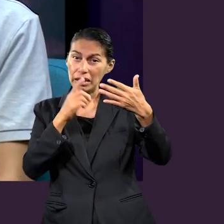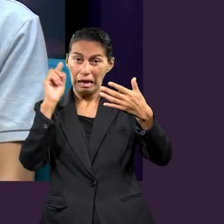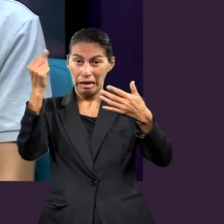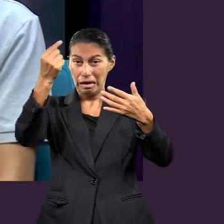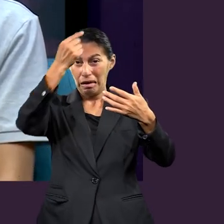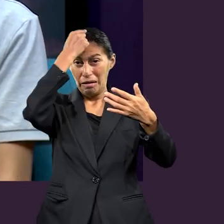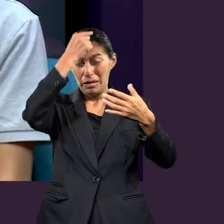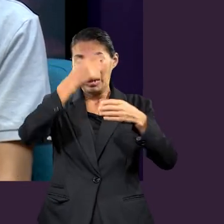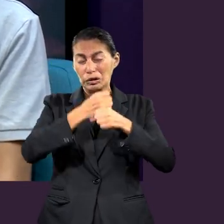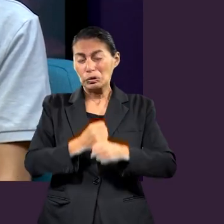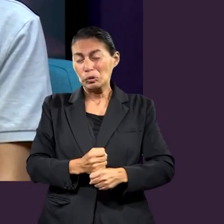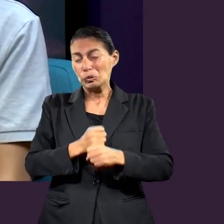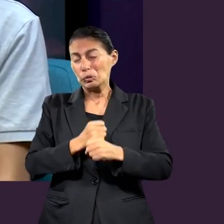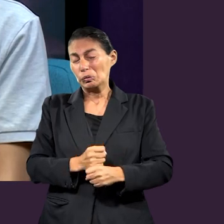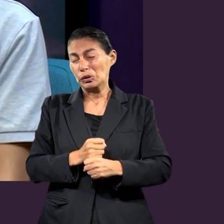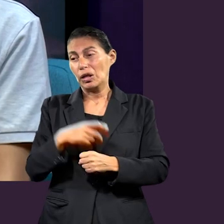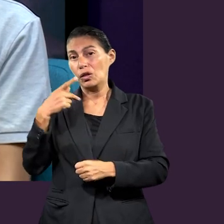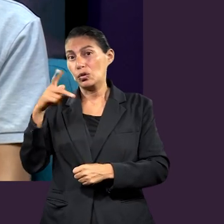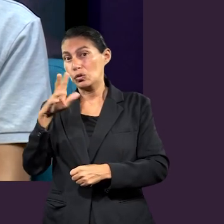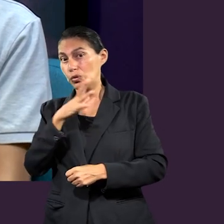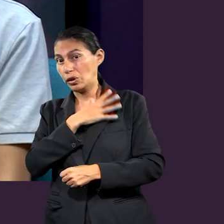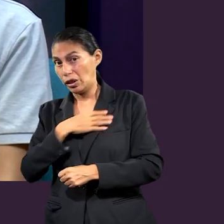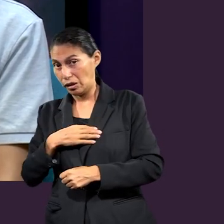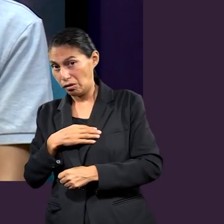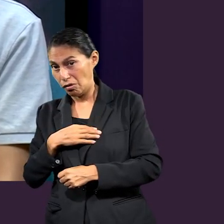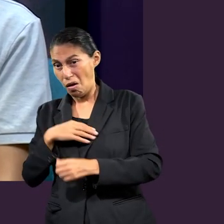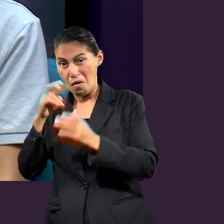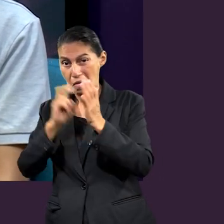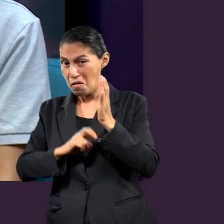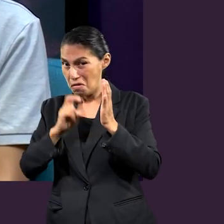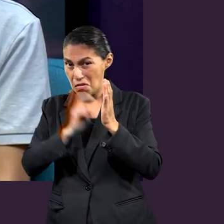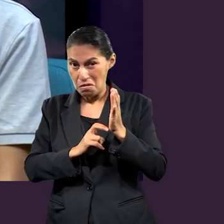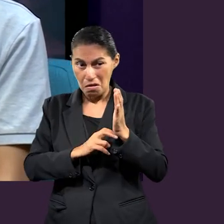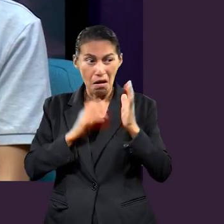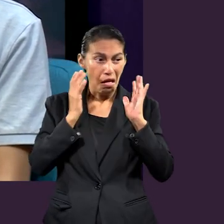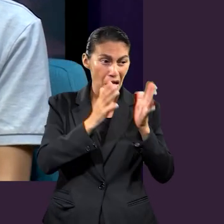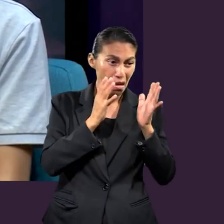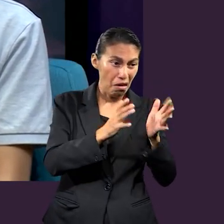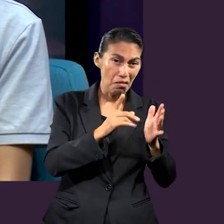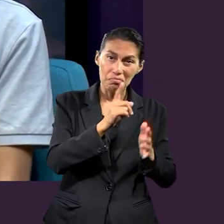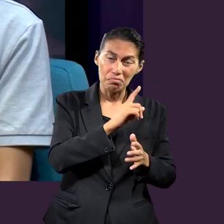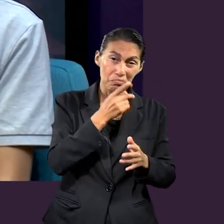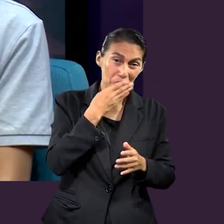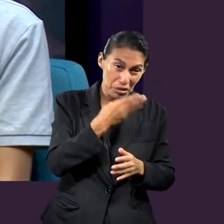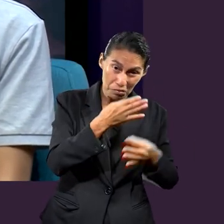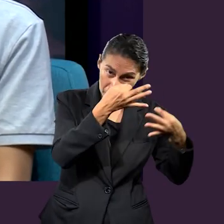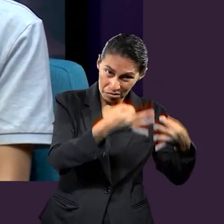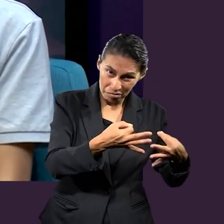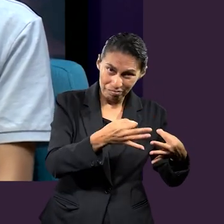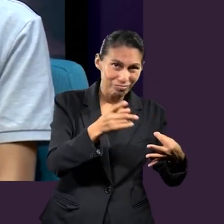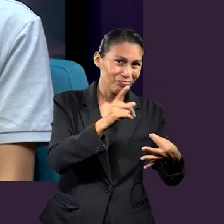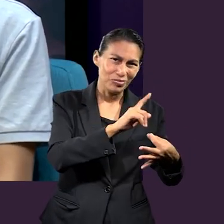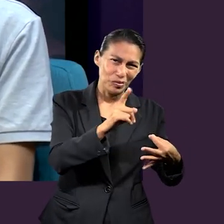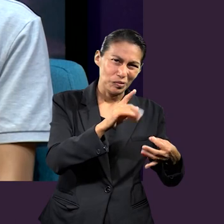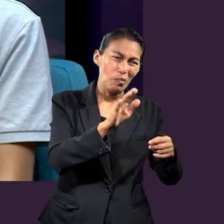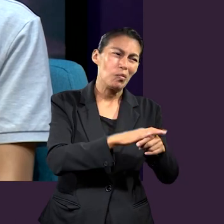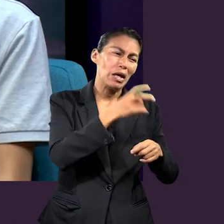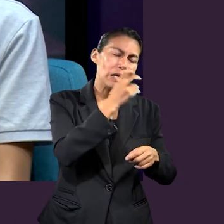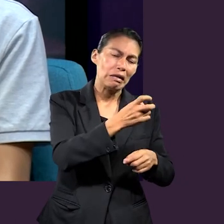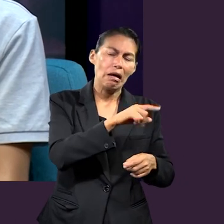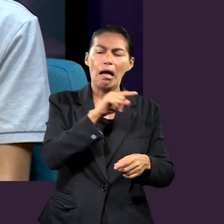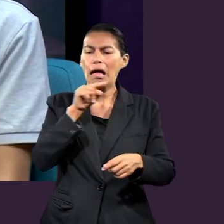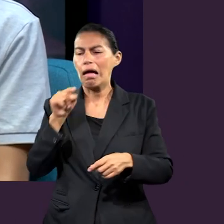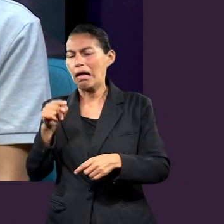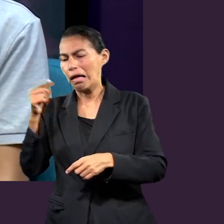damos cuenta de que David tuvo que sufrir las consecuencias de su hijo por no corregirlo y amonestarlo de la manera correcta.